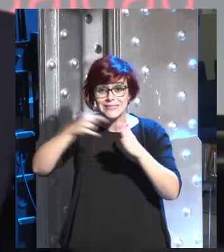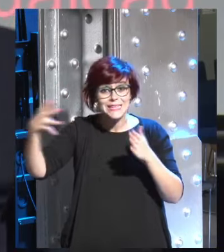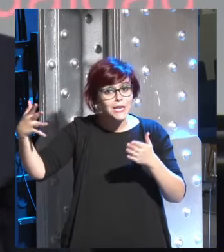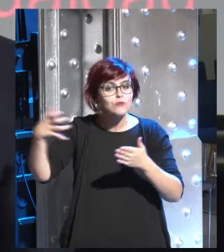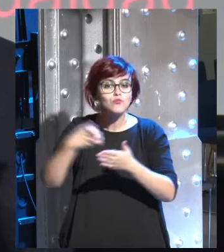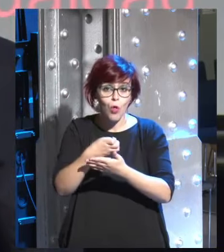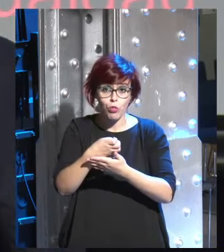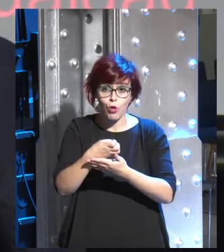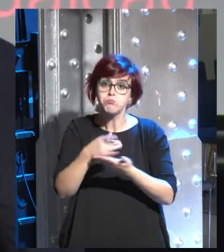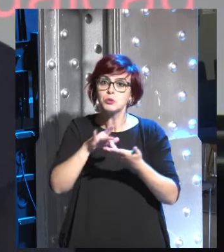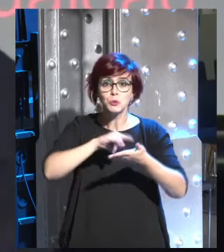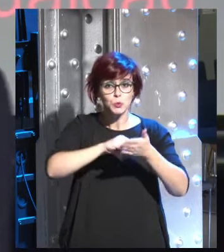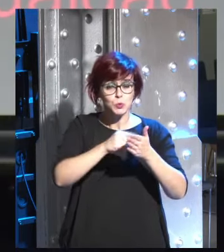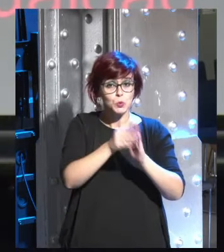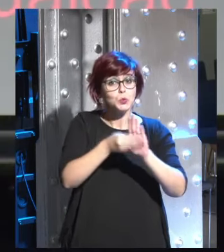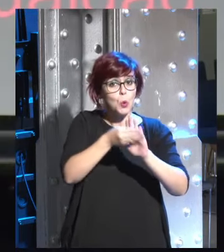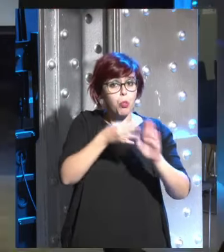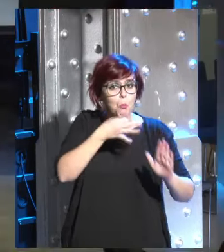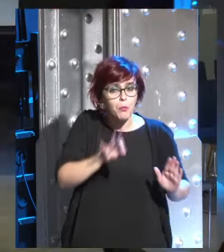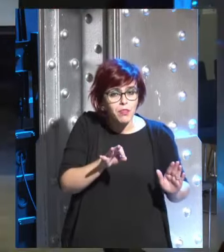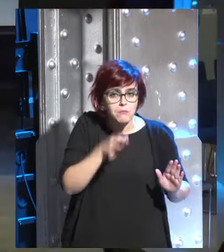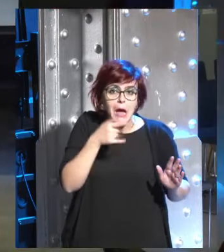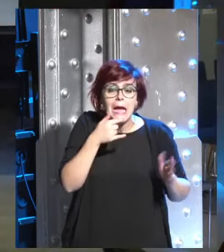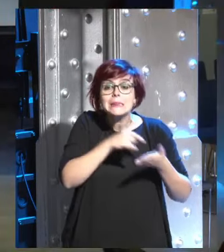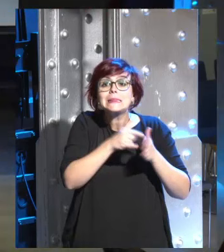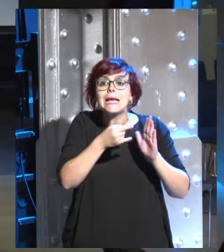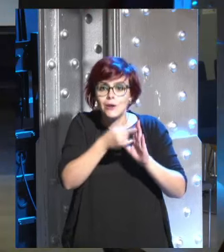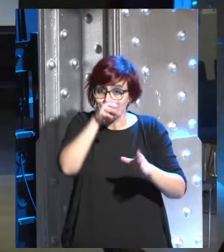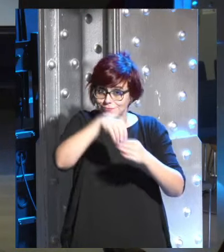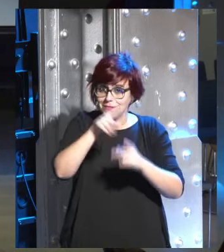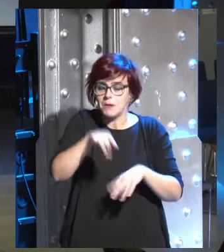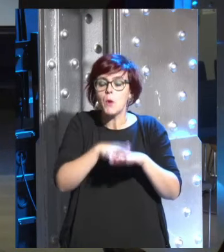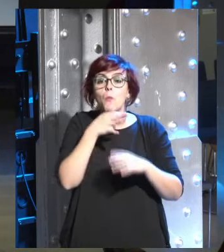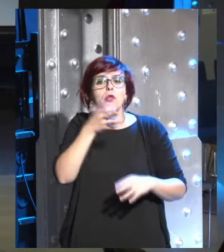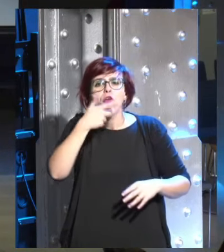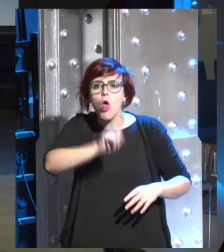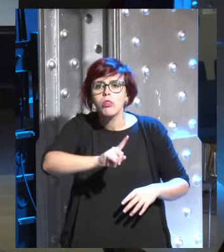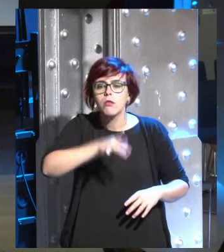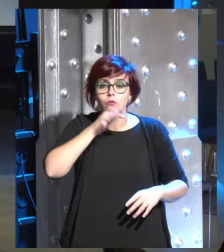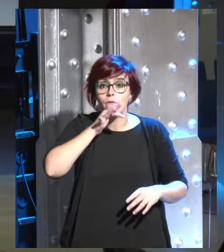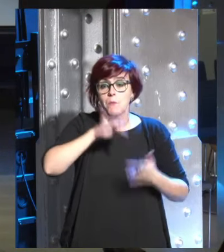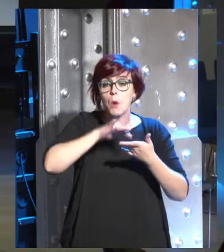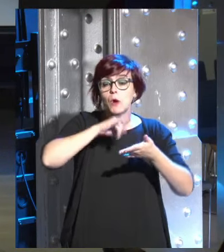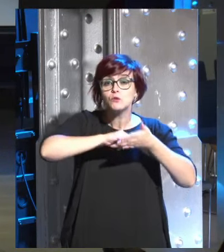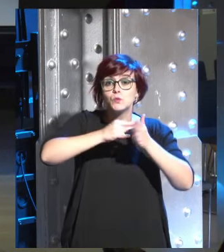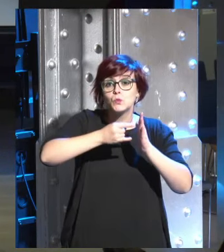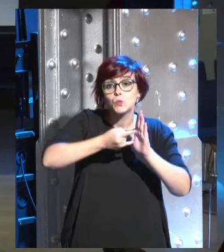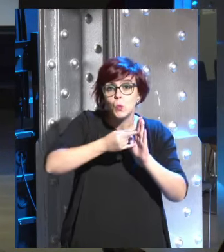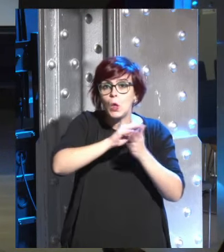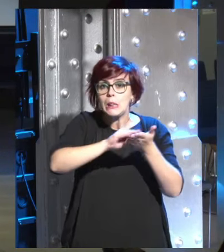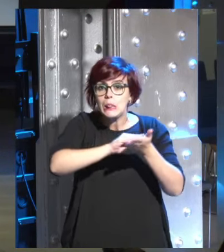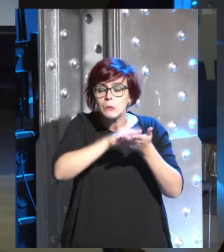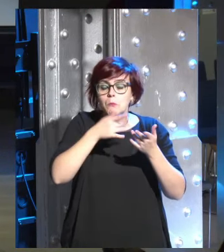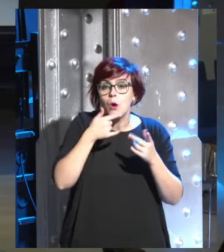tienen una solución técnica tal vez no la conocemos aún pero tal vez porque no hayamos invertido